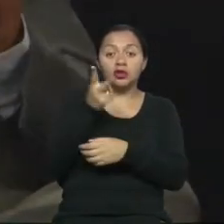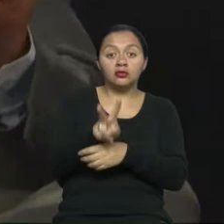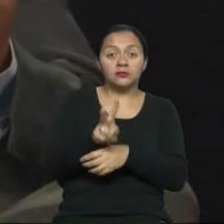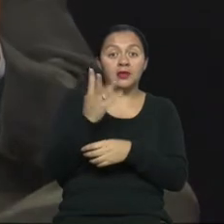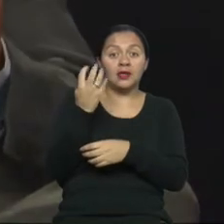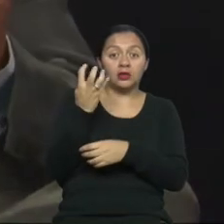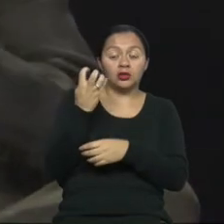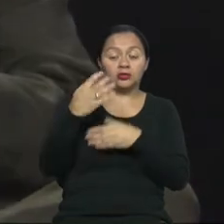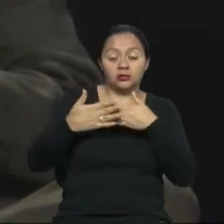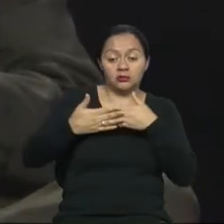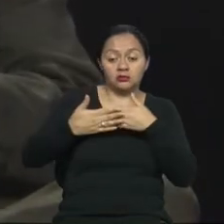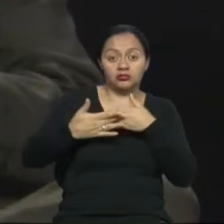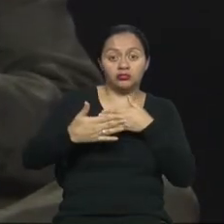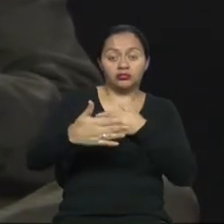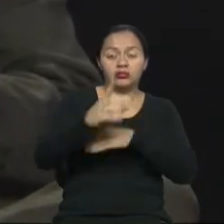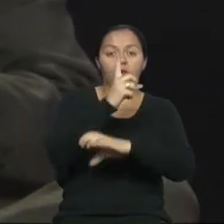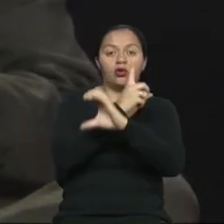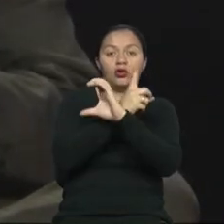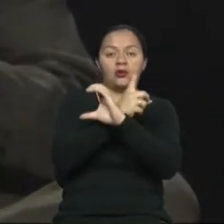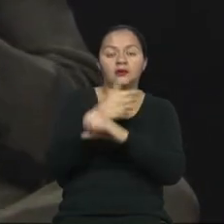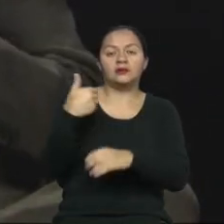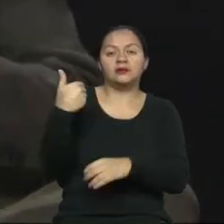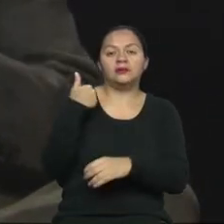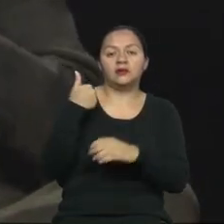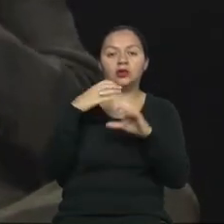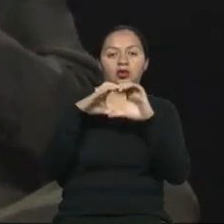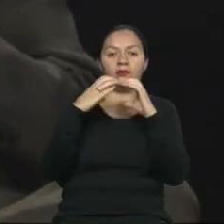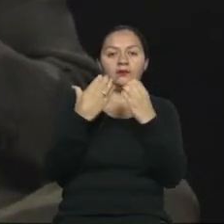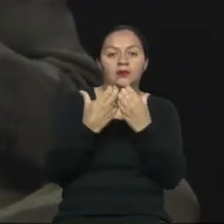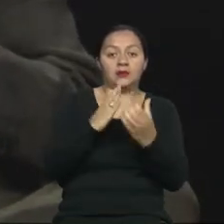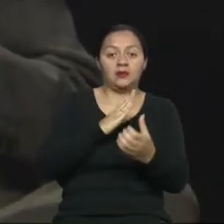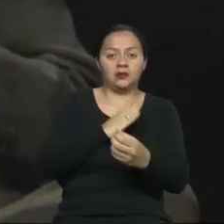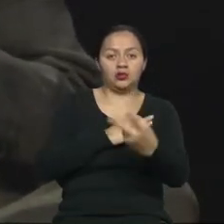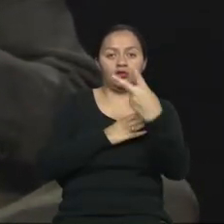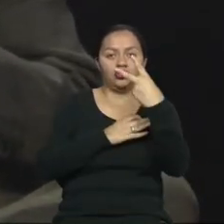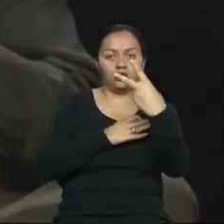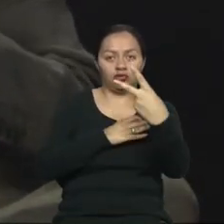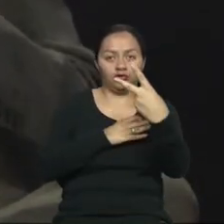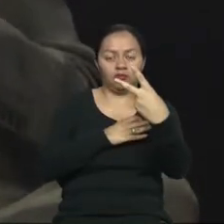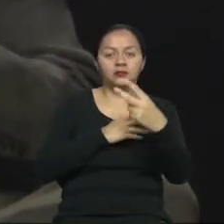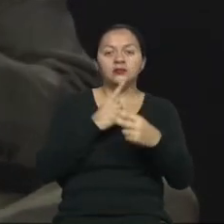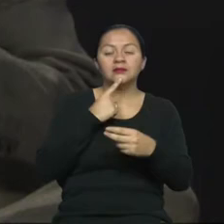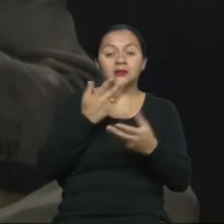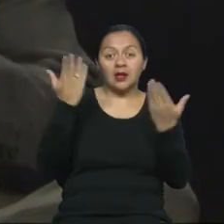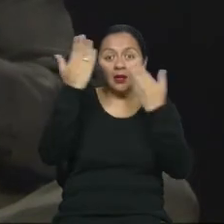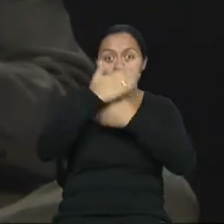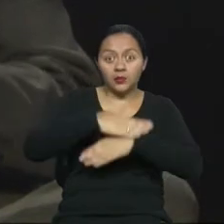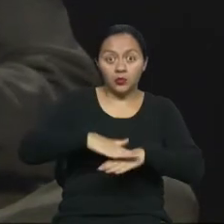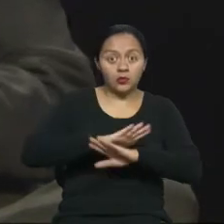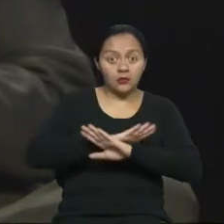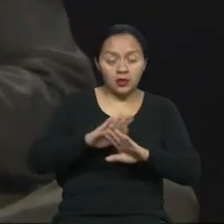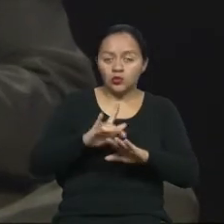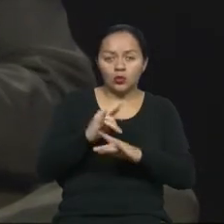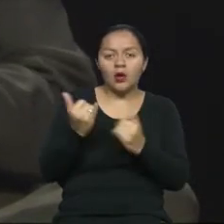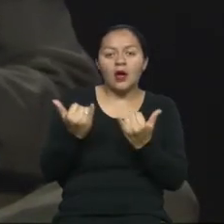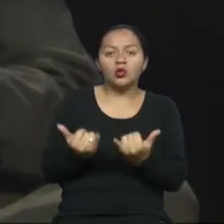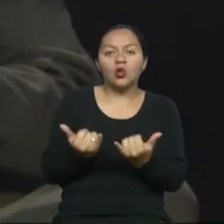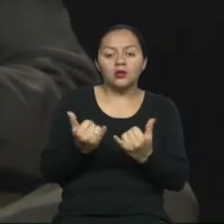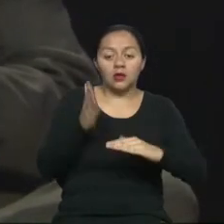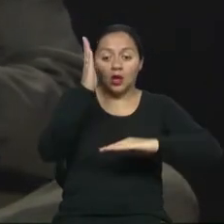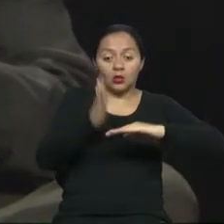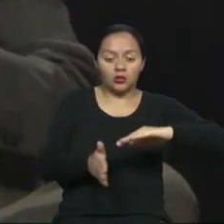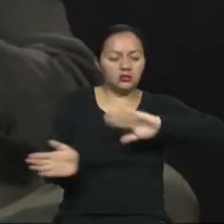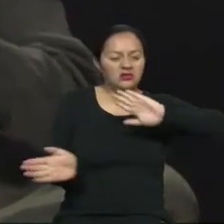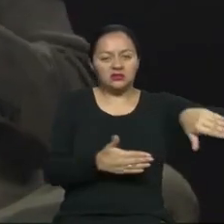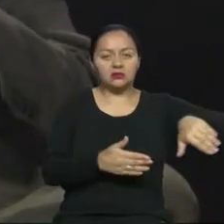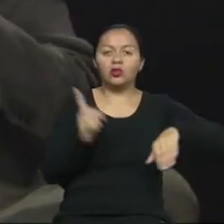el CONADIS preside los dos comités técnicos y hemos comenzado, no a caducarlas, a actualizarlas. Se las estudia y se